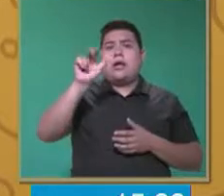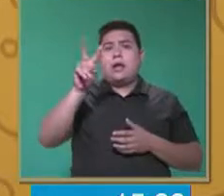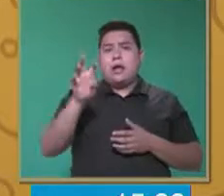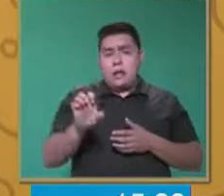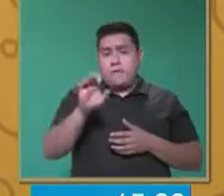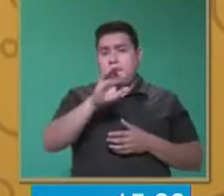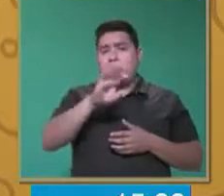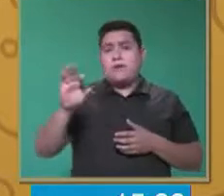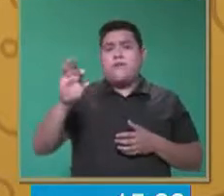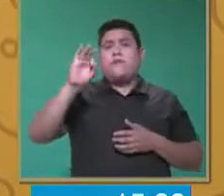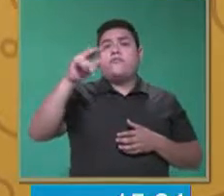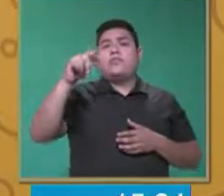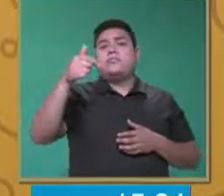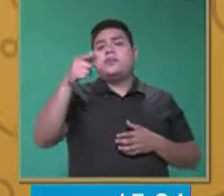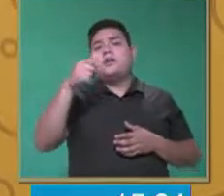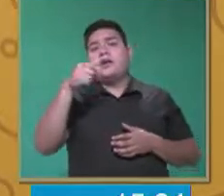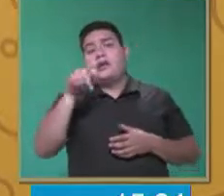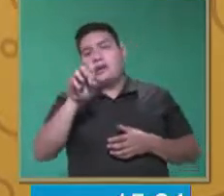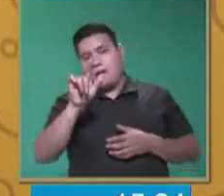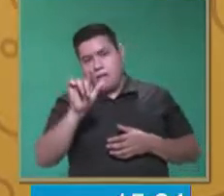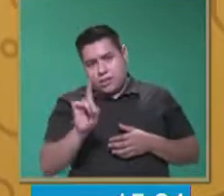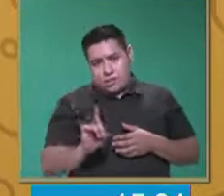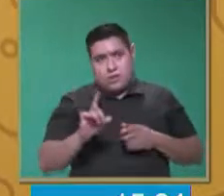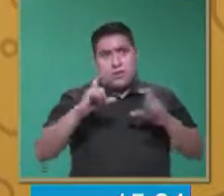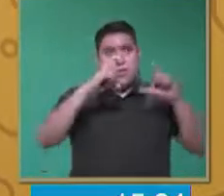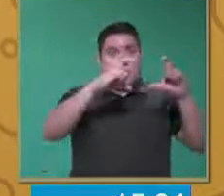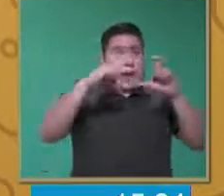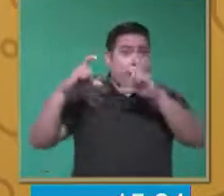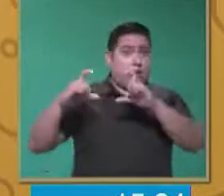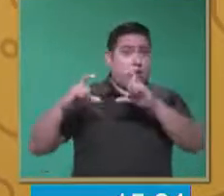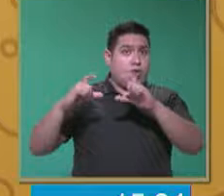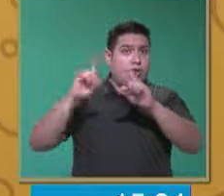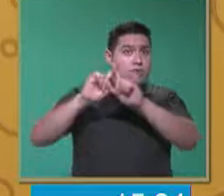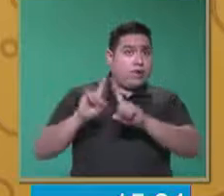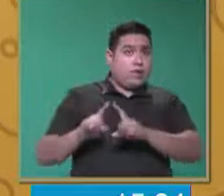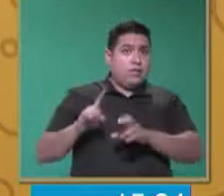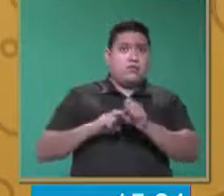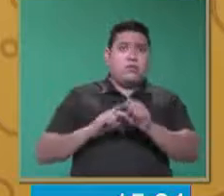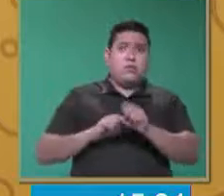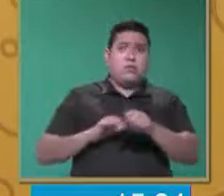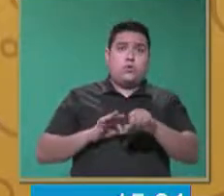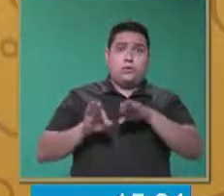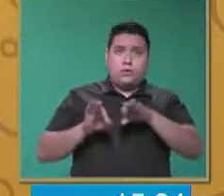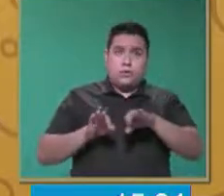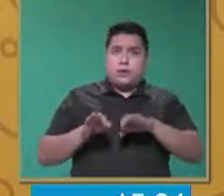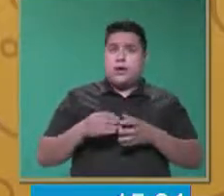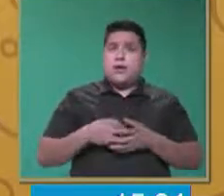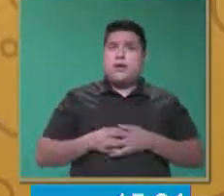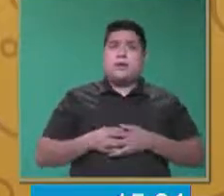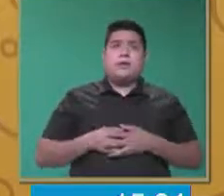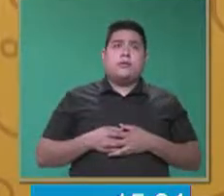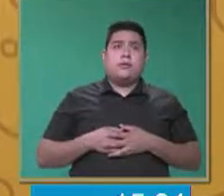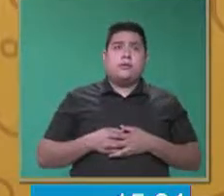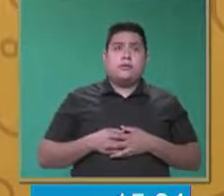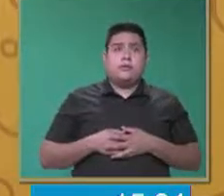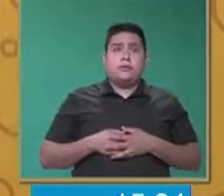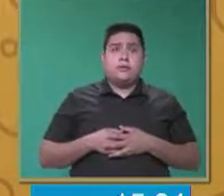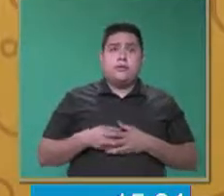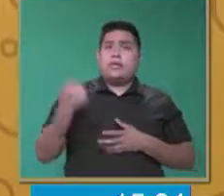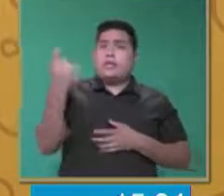trabajamos con tarjetones de colores, ¿verdad? Qué, quién,